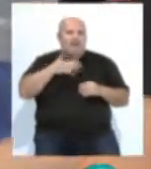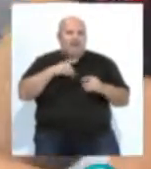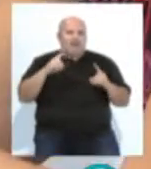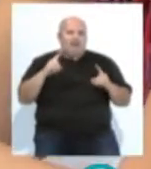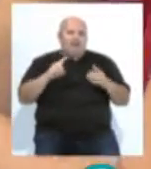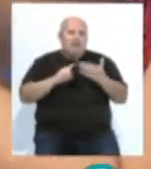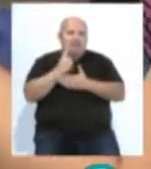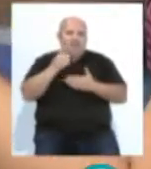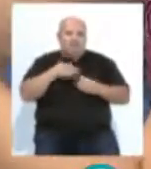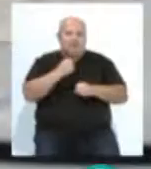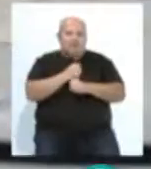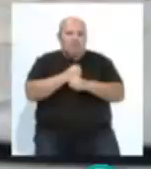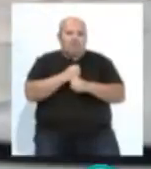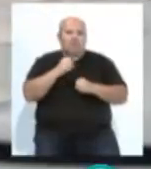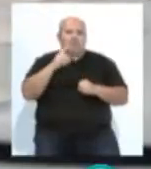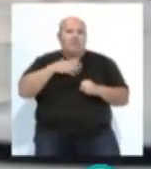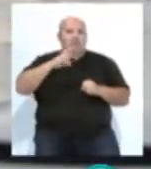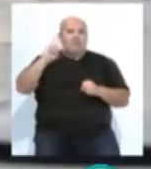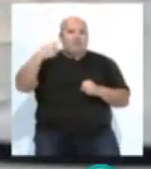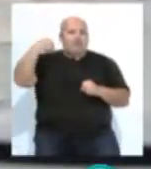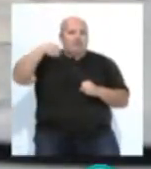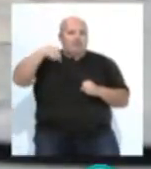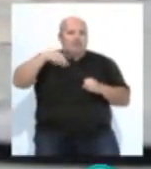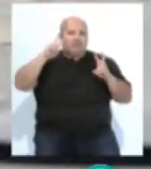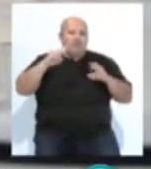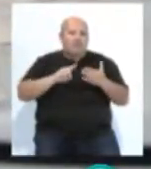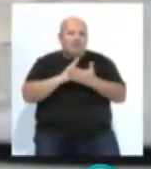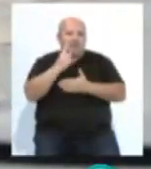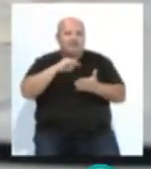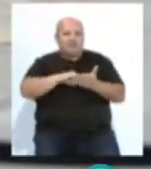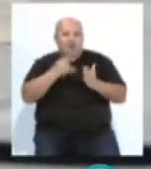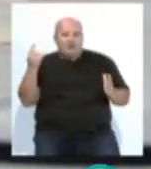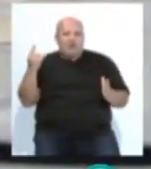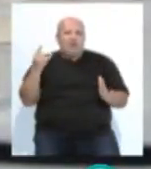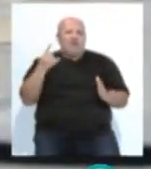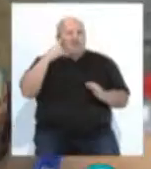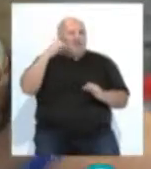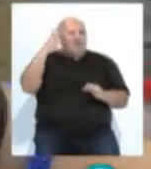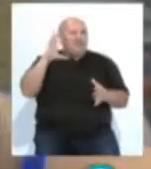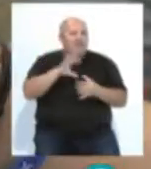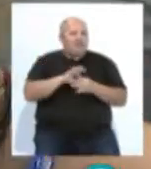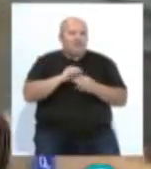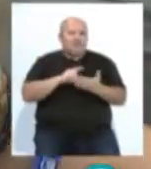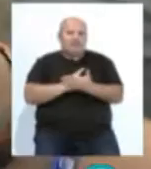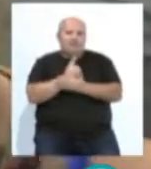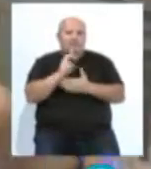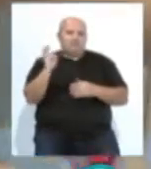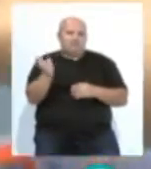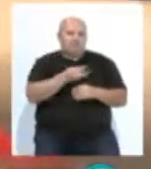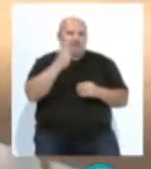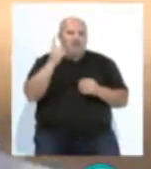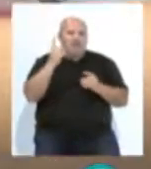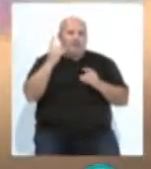Emprendimiento integrada en el Vicerrectorado de Transferencia e Innovación Tecnológica que pretende servir de itinerario para los